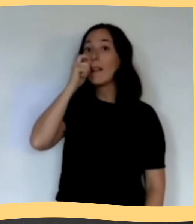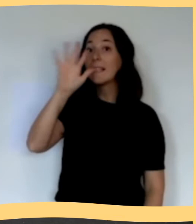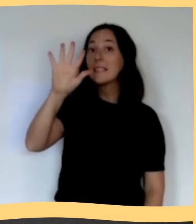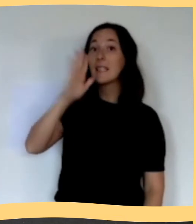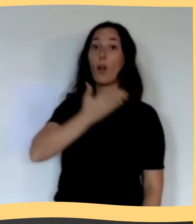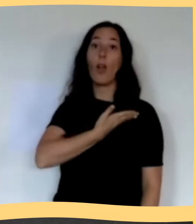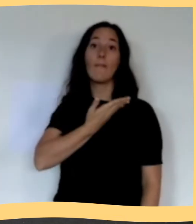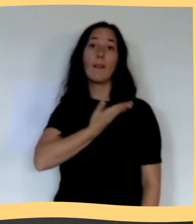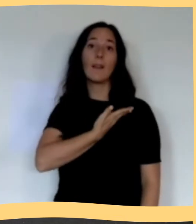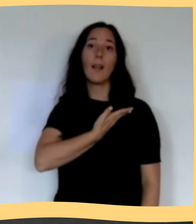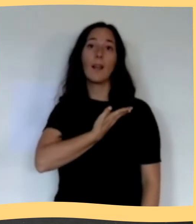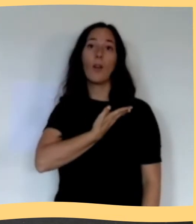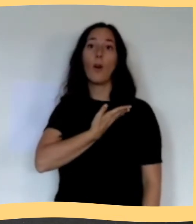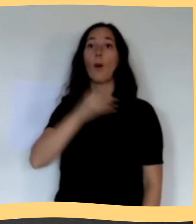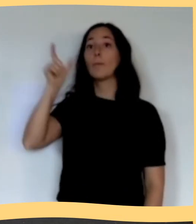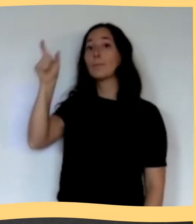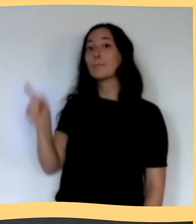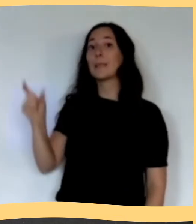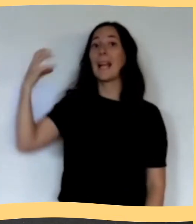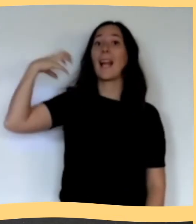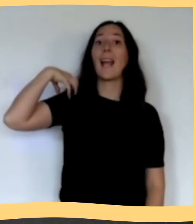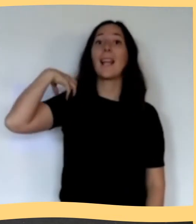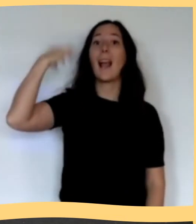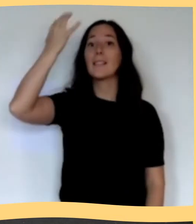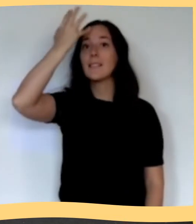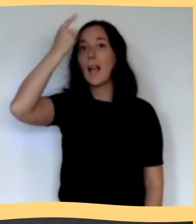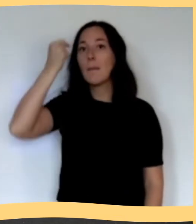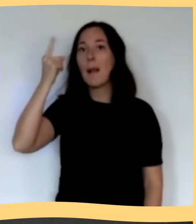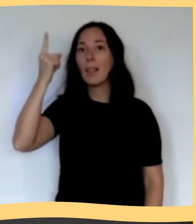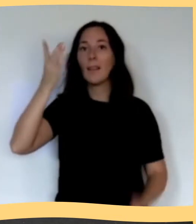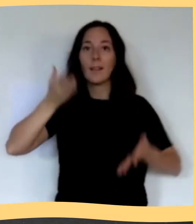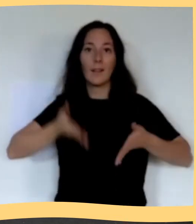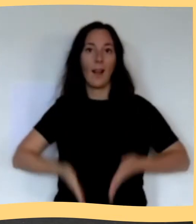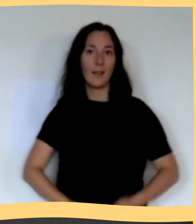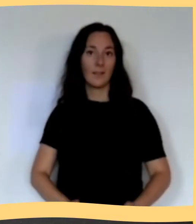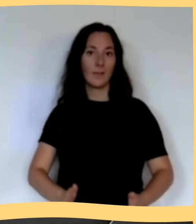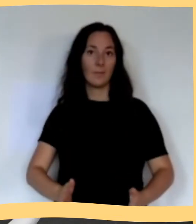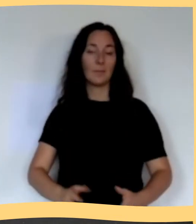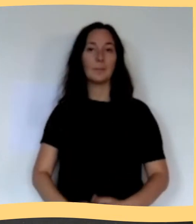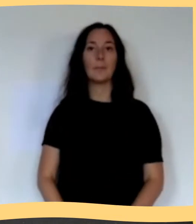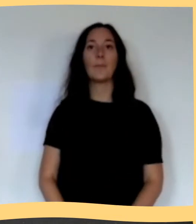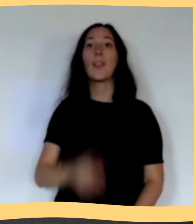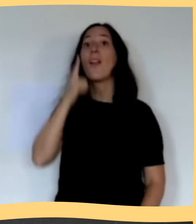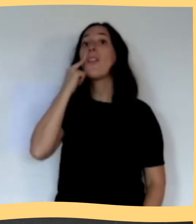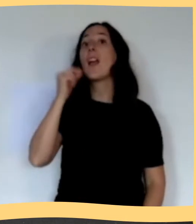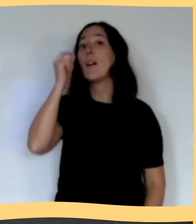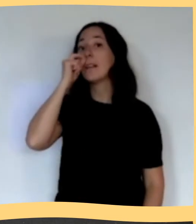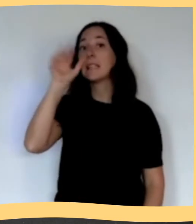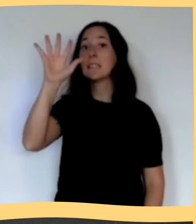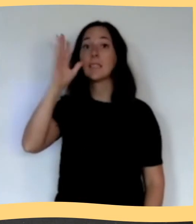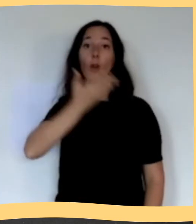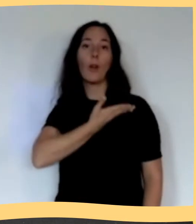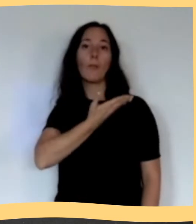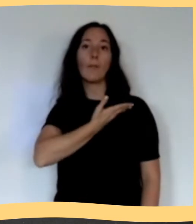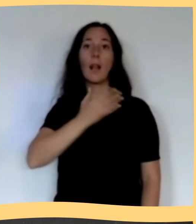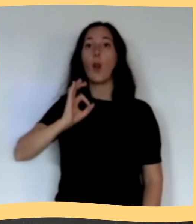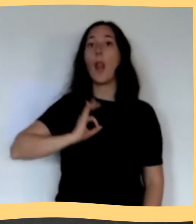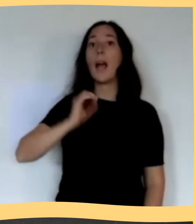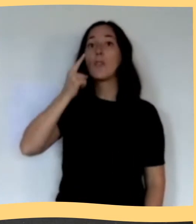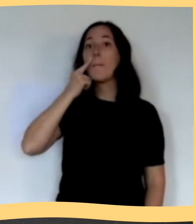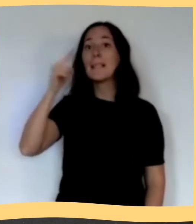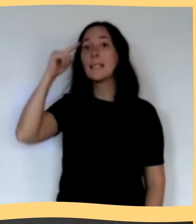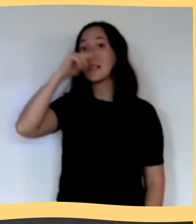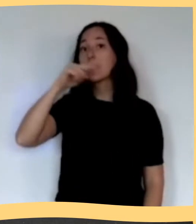25 de febrero, nacimiento del general Don José de San Martín El 25 de febrero